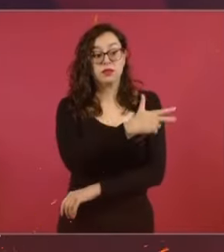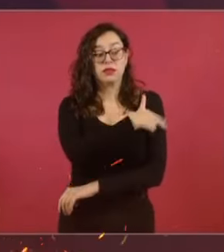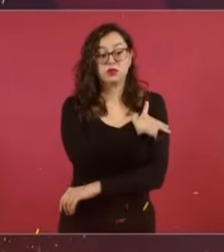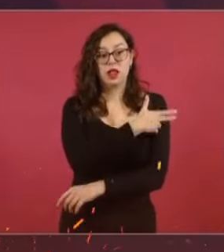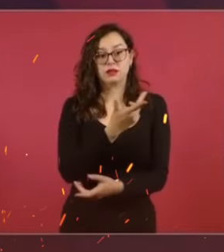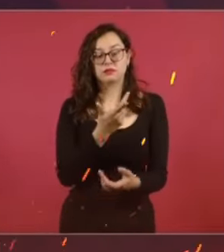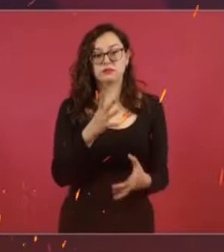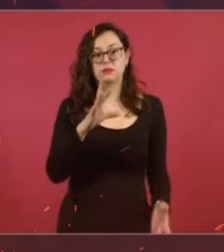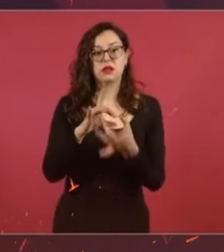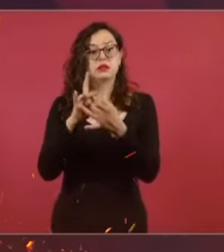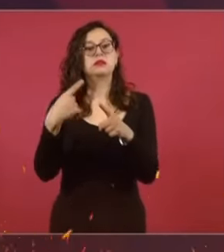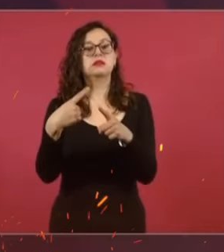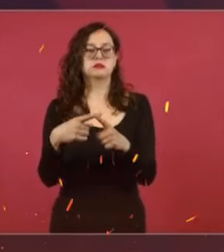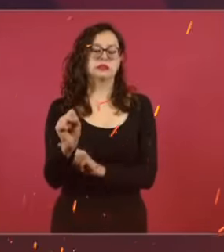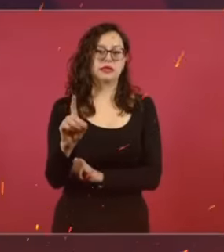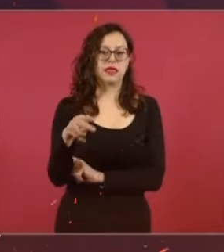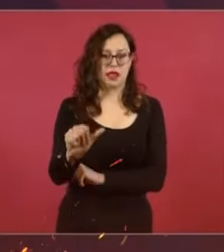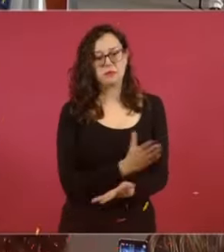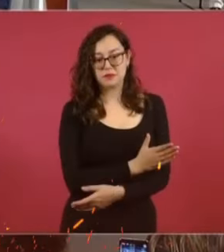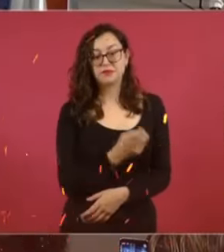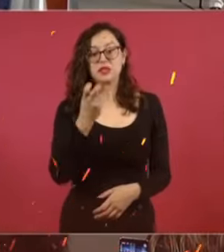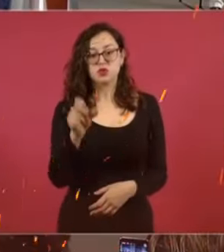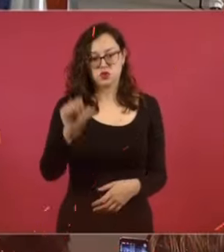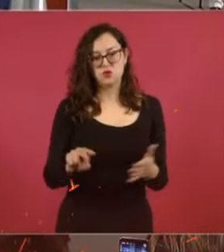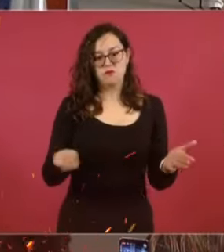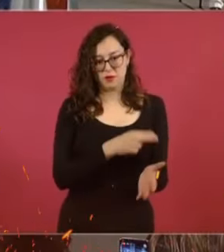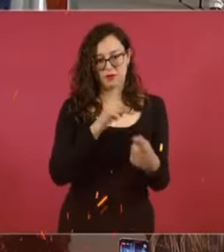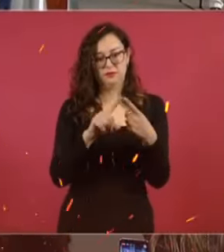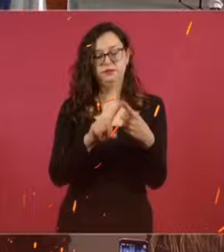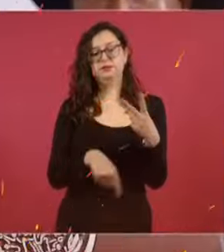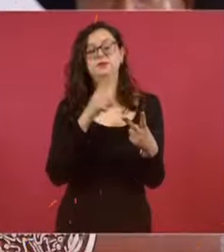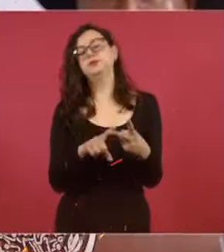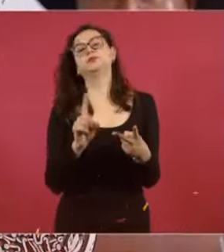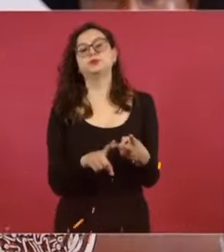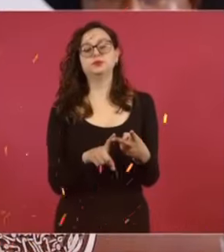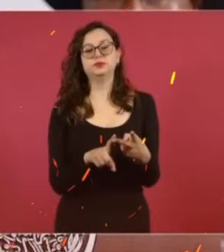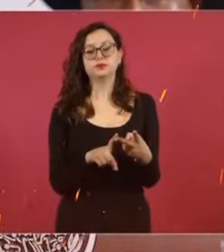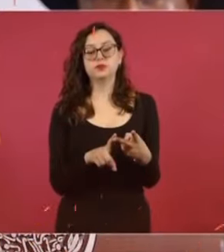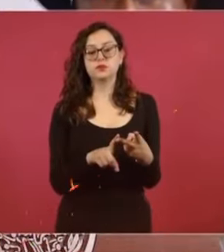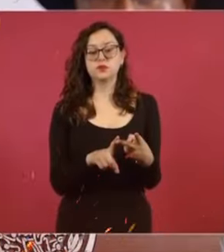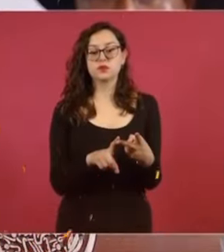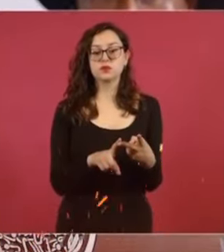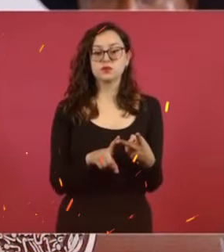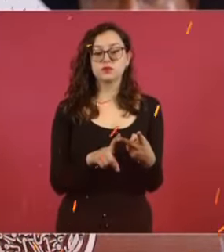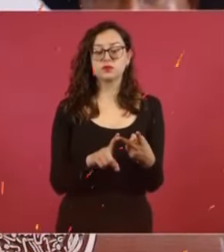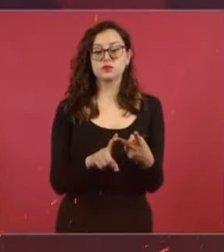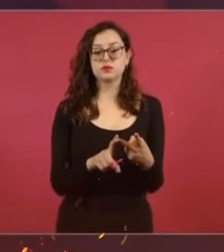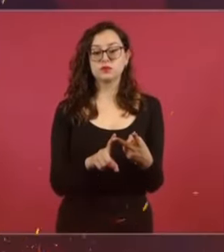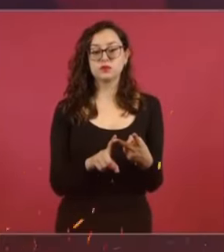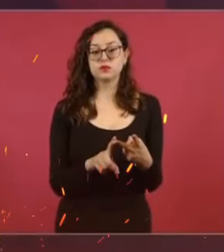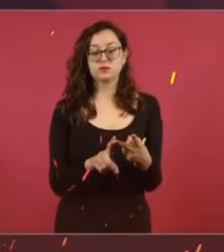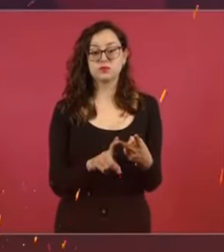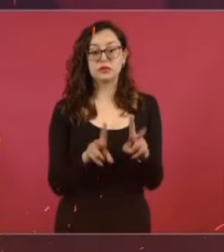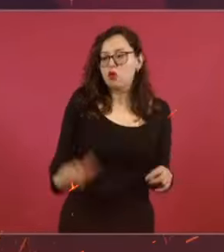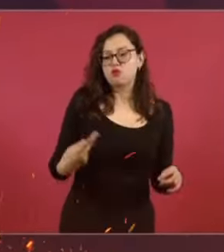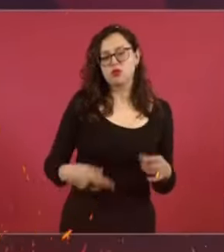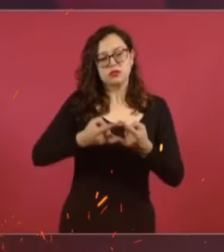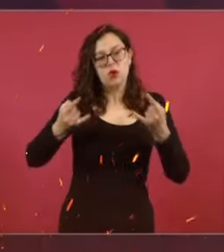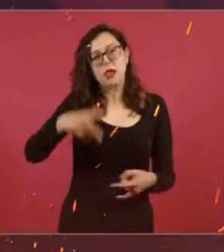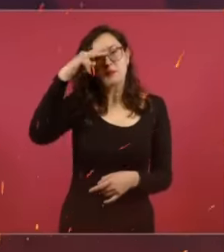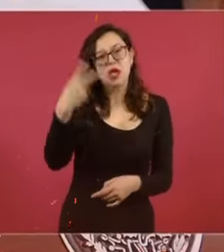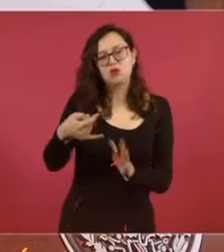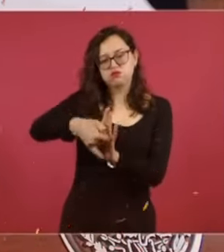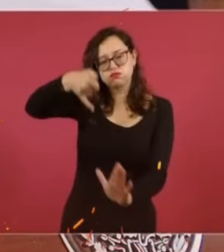parte de la Secretaría de la Defensa Nacional. Y la otra, pues es algo que tiene que ver con el México profundo,